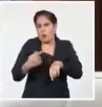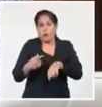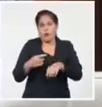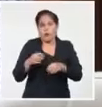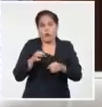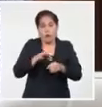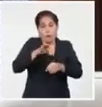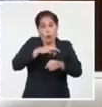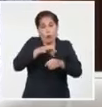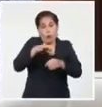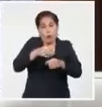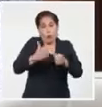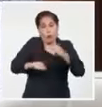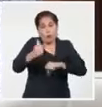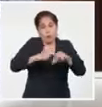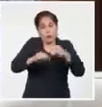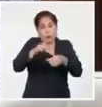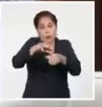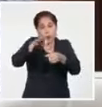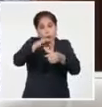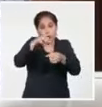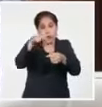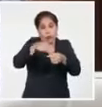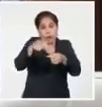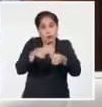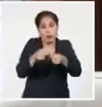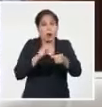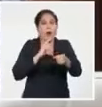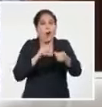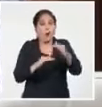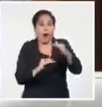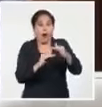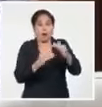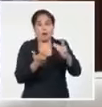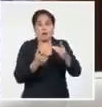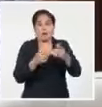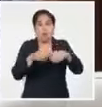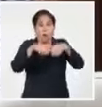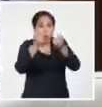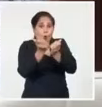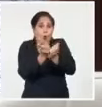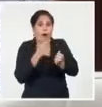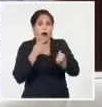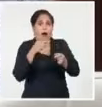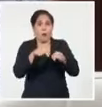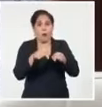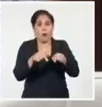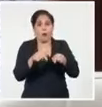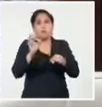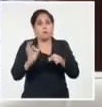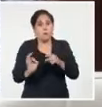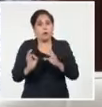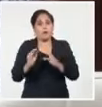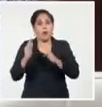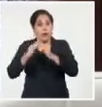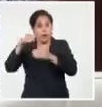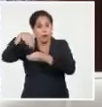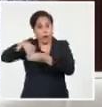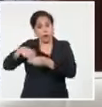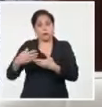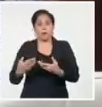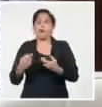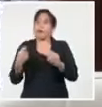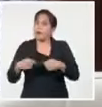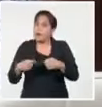criaderos del mosquito y por tanto lo que hay es que ir a la eliminación de los criaderos y los criaderos están supeditados a la conducta de las